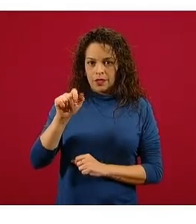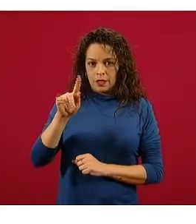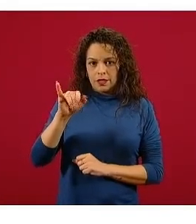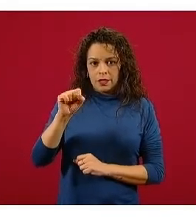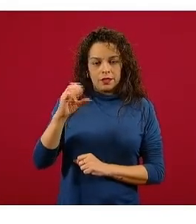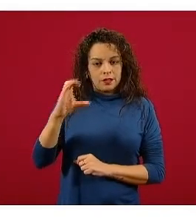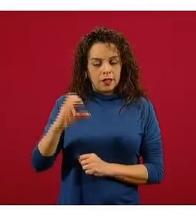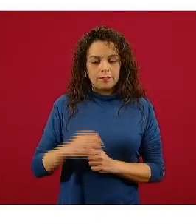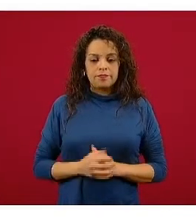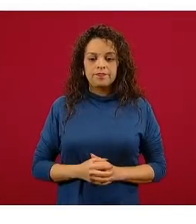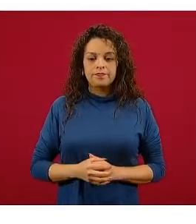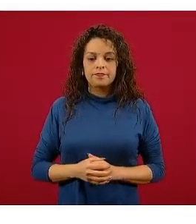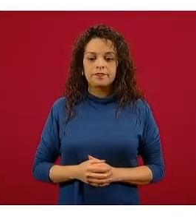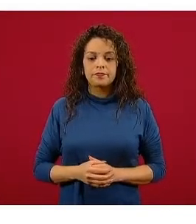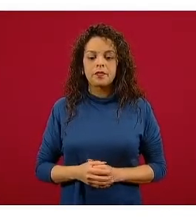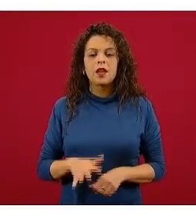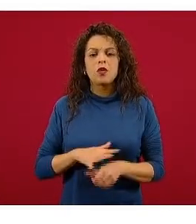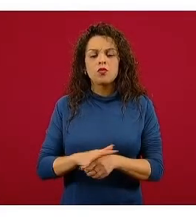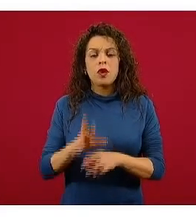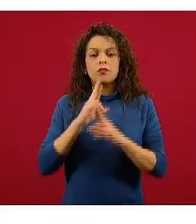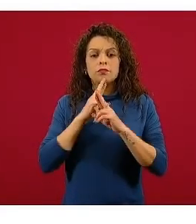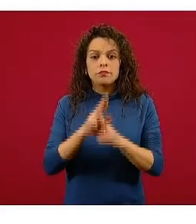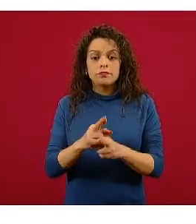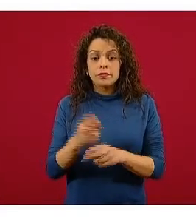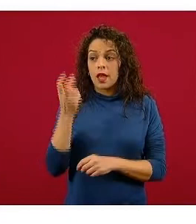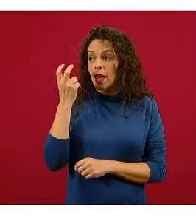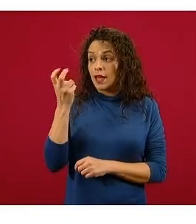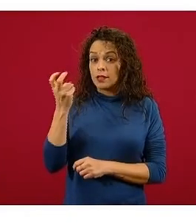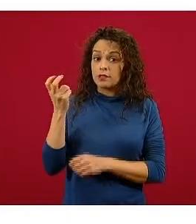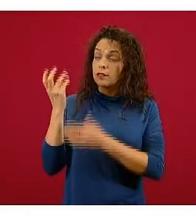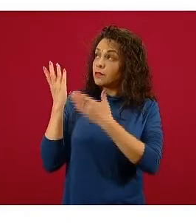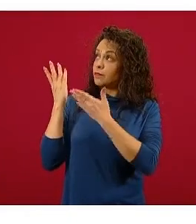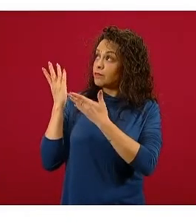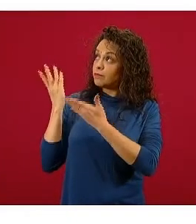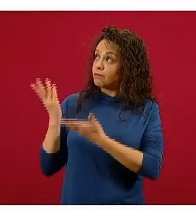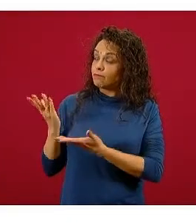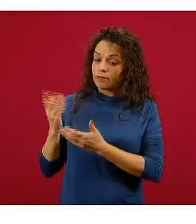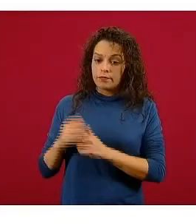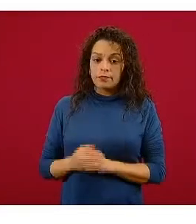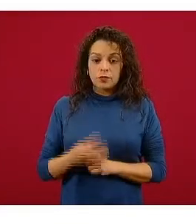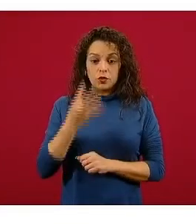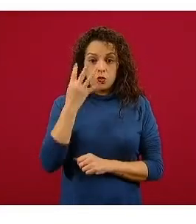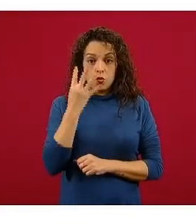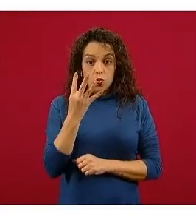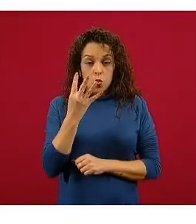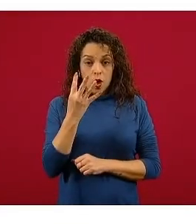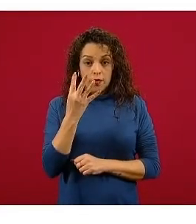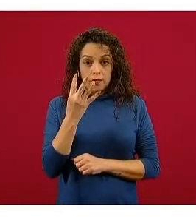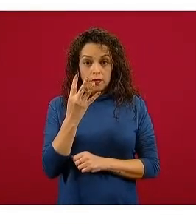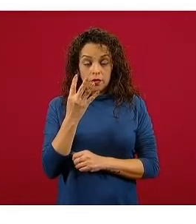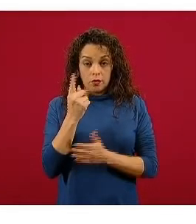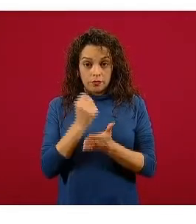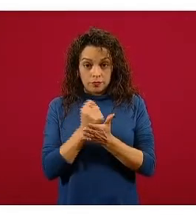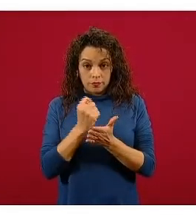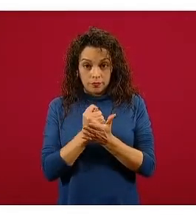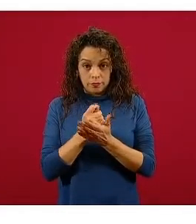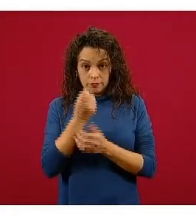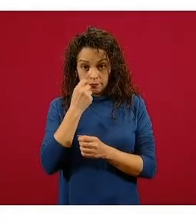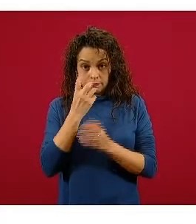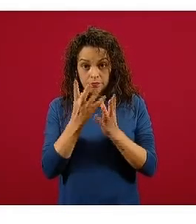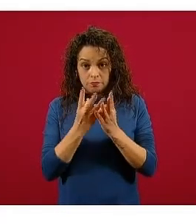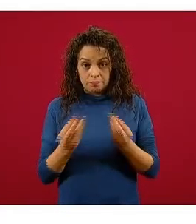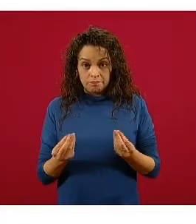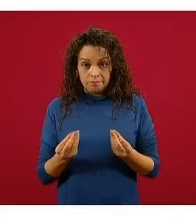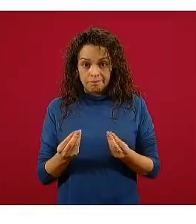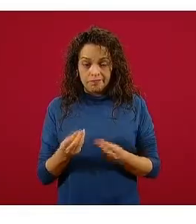Y este es el resultado fundamental, los cuatro tratamientos, cualquiera de estos que vemos aquí, tuvieron poco o nulo